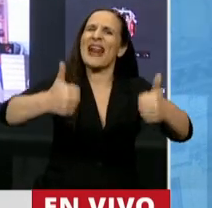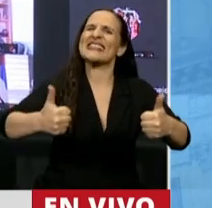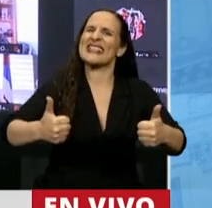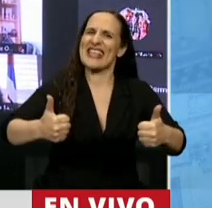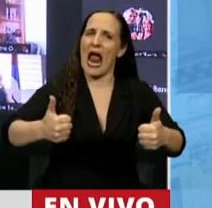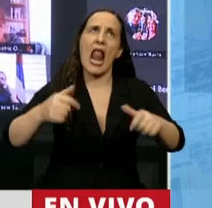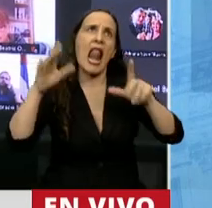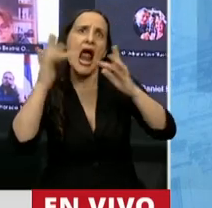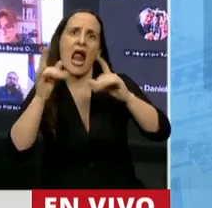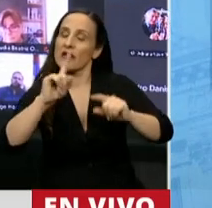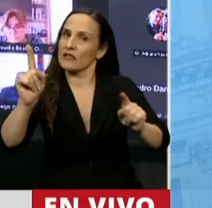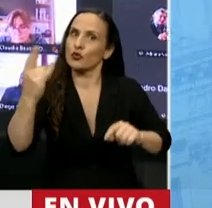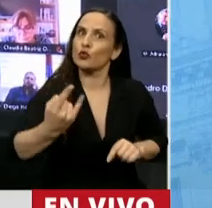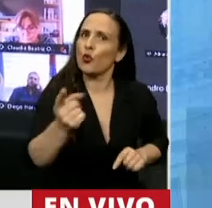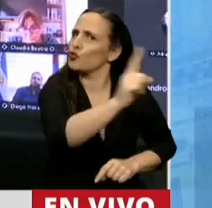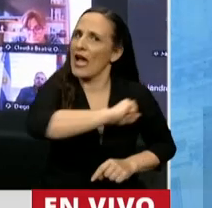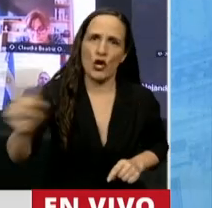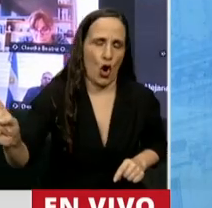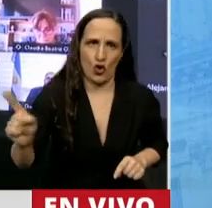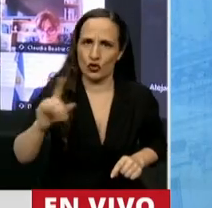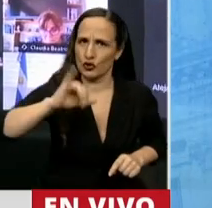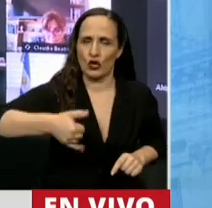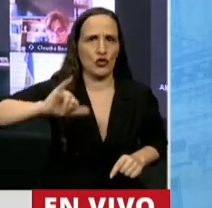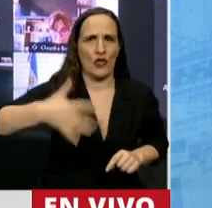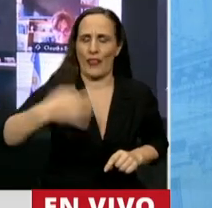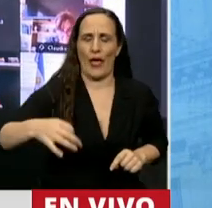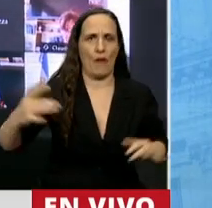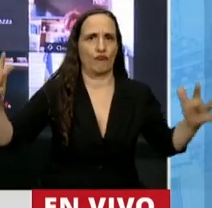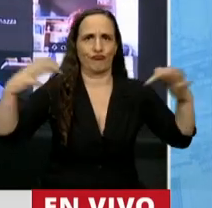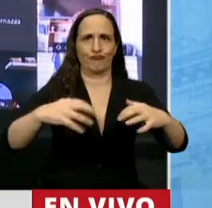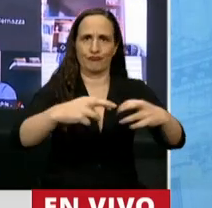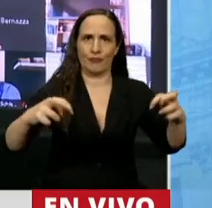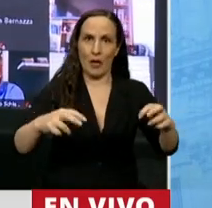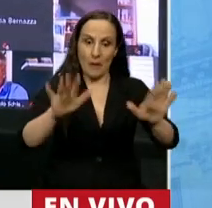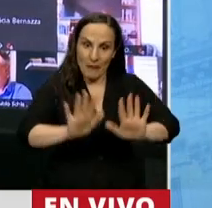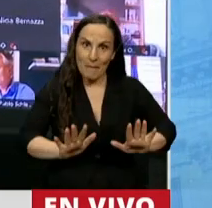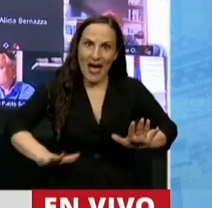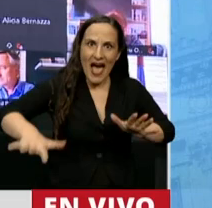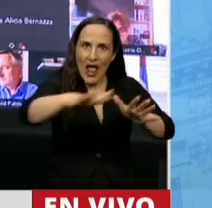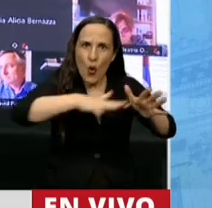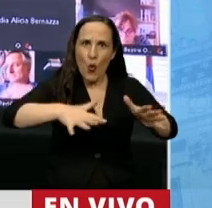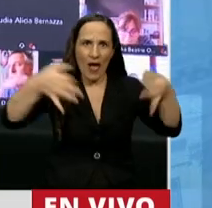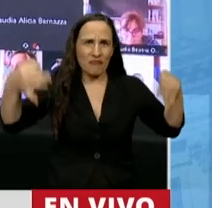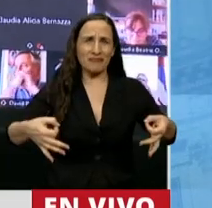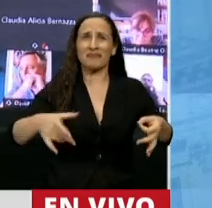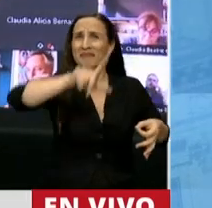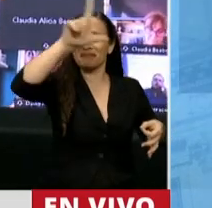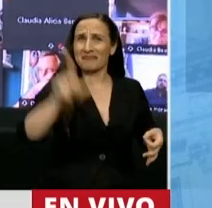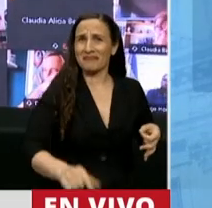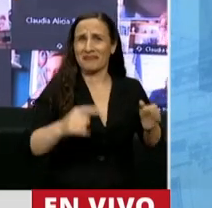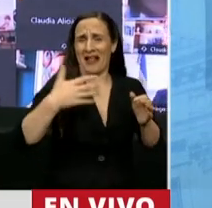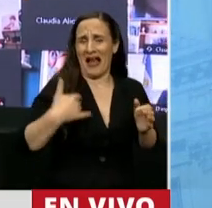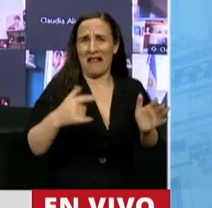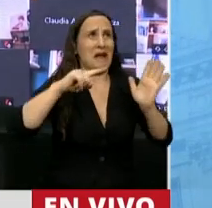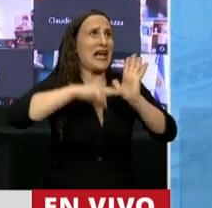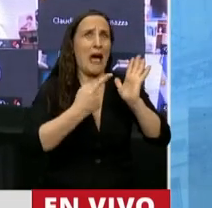una sesión presencial trucha, sin excepciones, y que prepare un recinto adecuado. Está lleno el país, está llena la capital